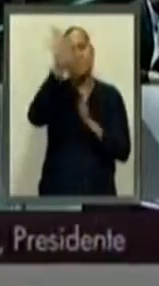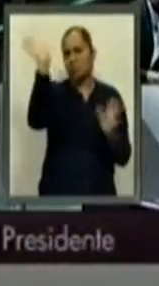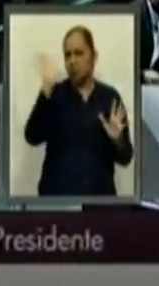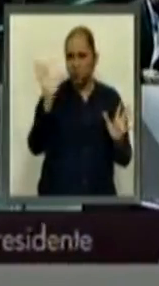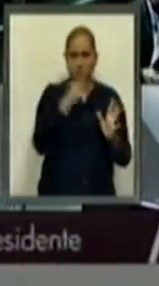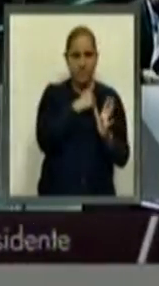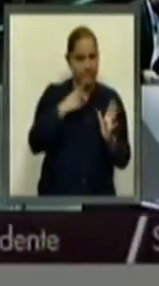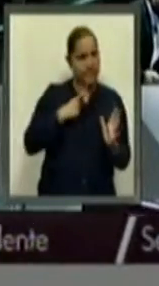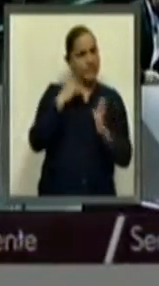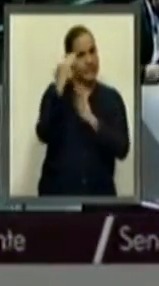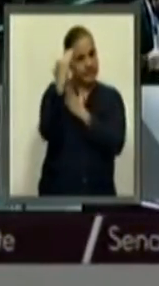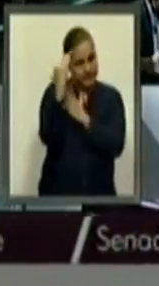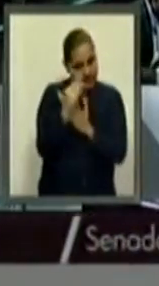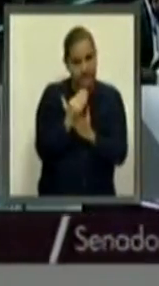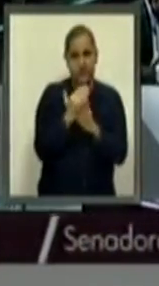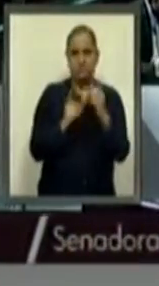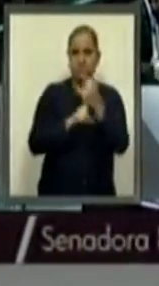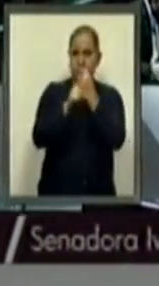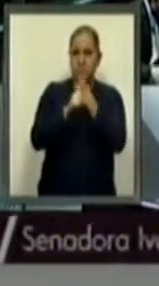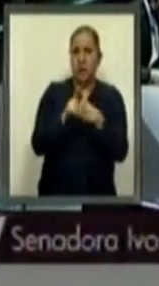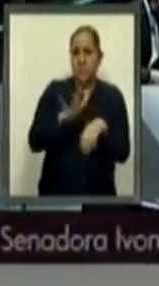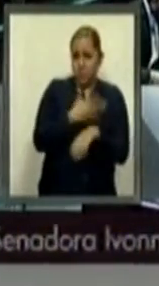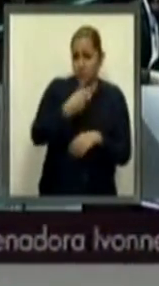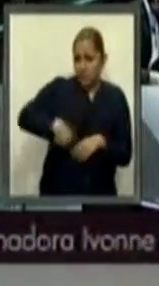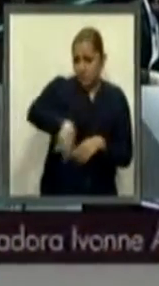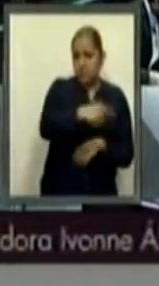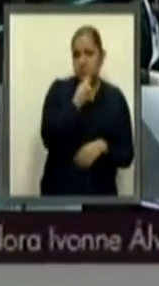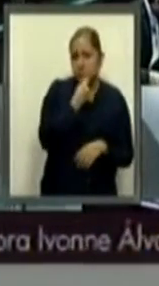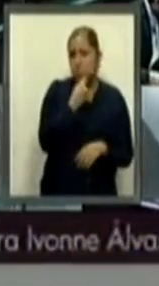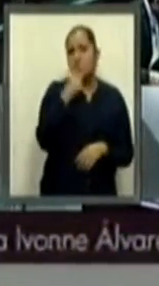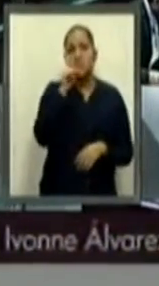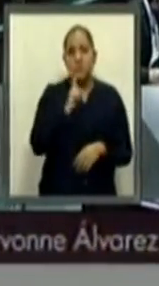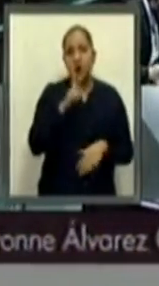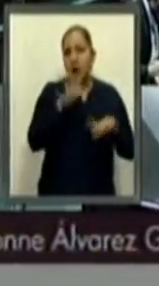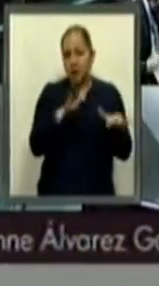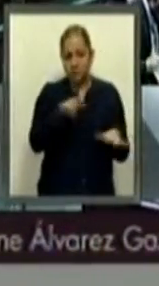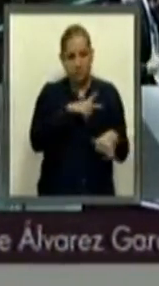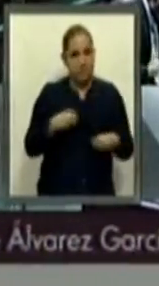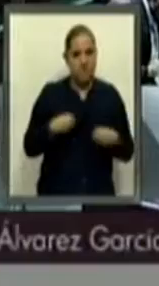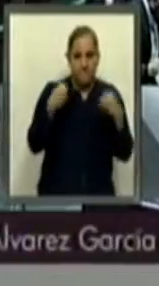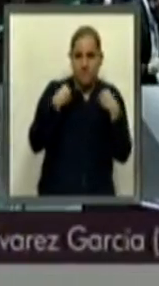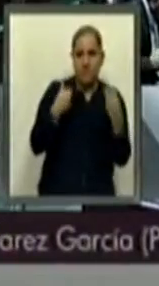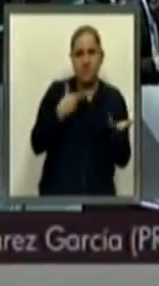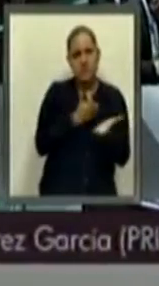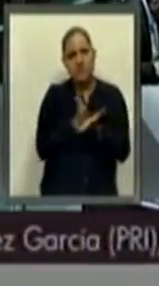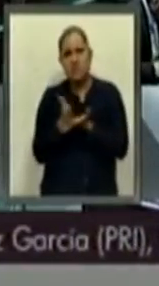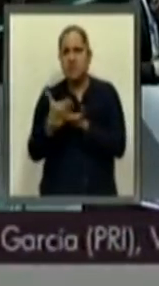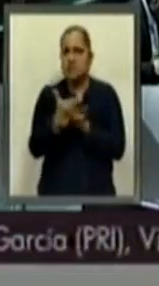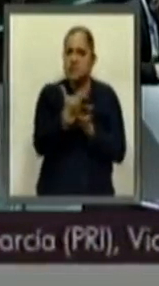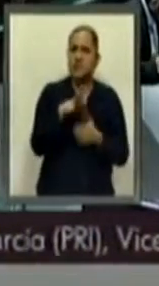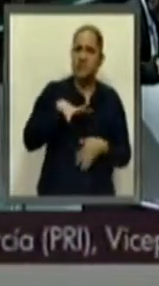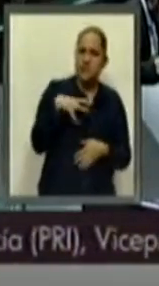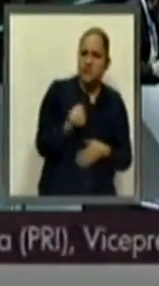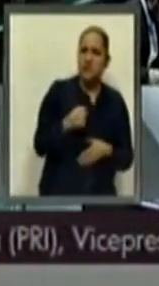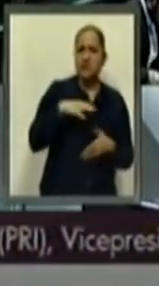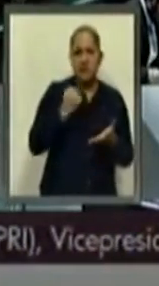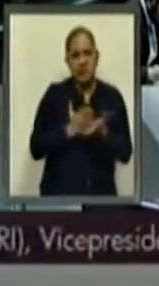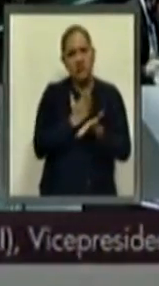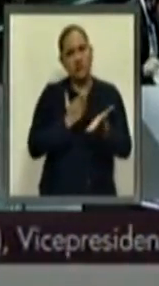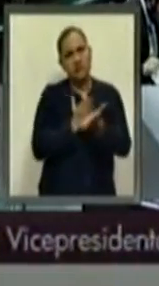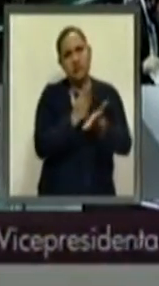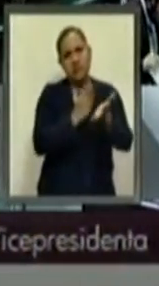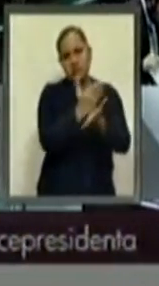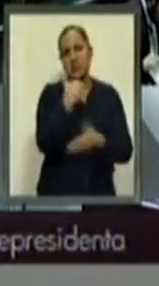por la violencia que sufren nuestras niñas, niños y adolescentes en su tránsito por el país y hay que reconocer,